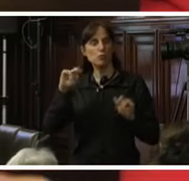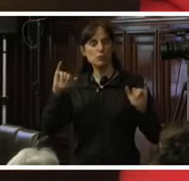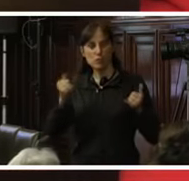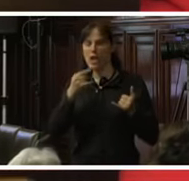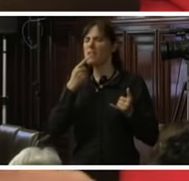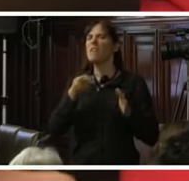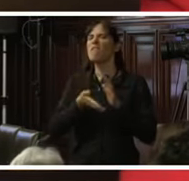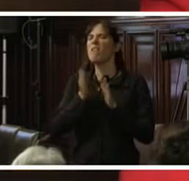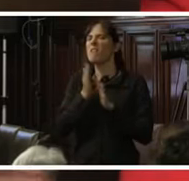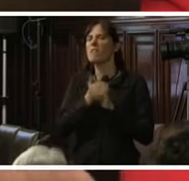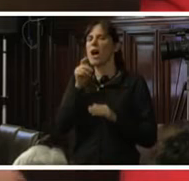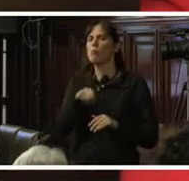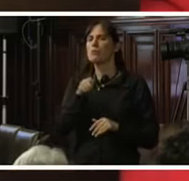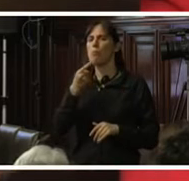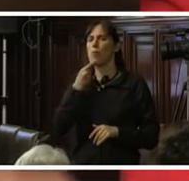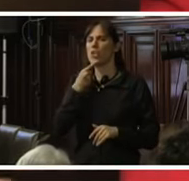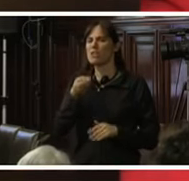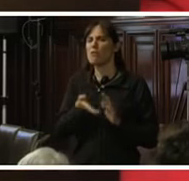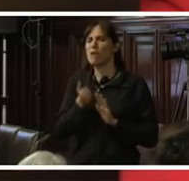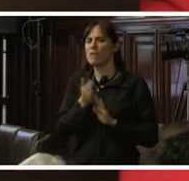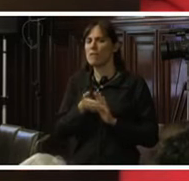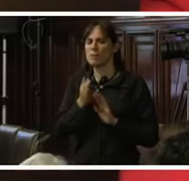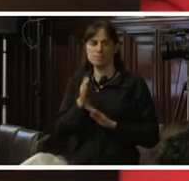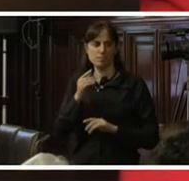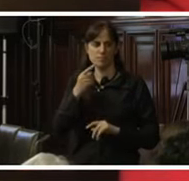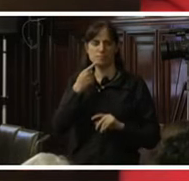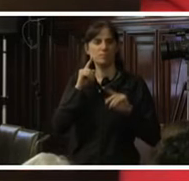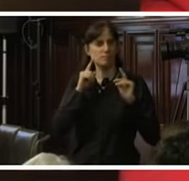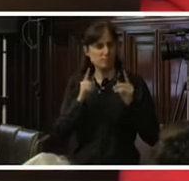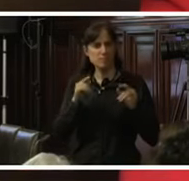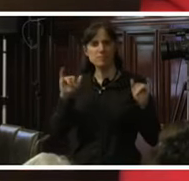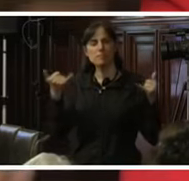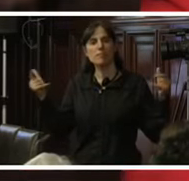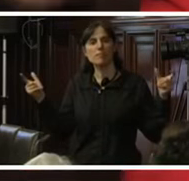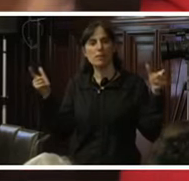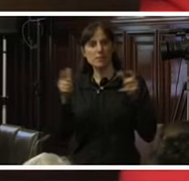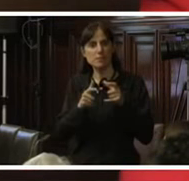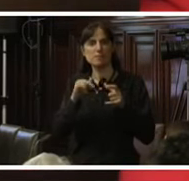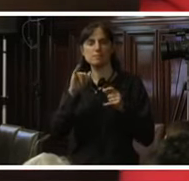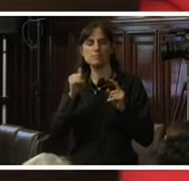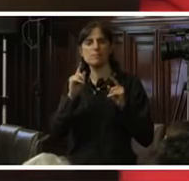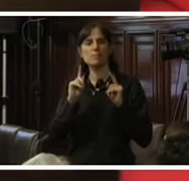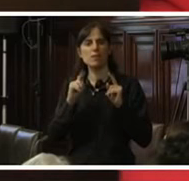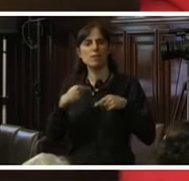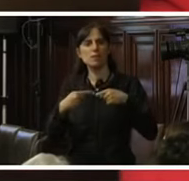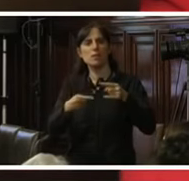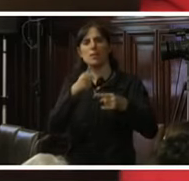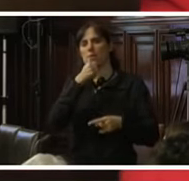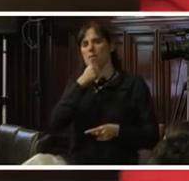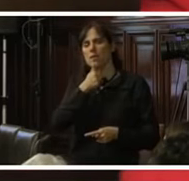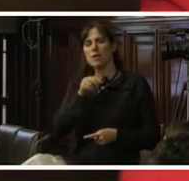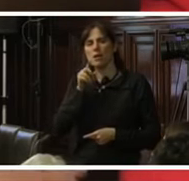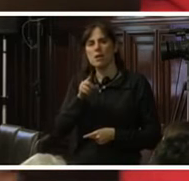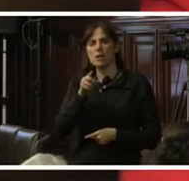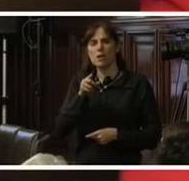vamos a las pautas que se han planteado muchas veces por la Comisión, recogidas por la Corte de Reverón, siguiendo el viejo parámetro de Campbell vs.